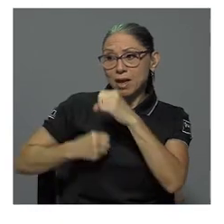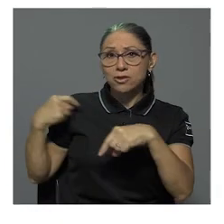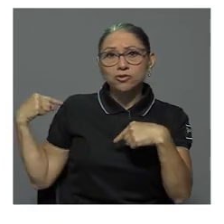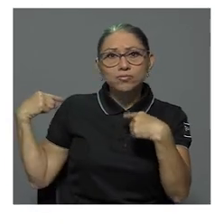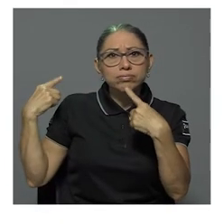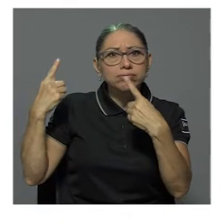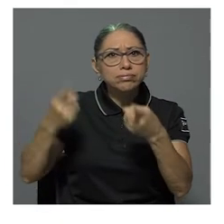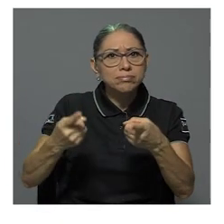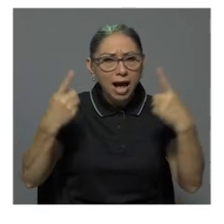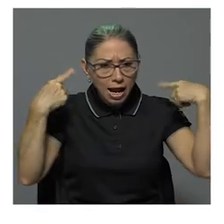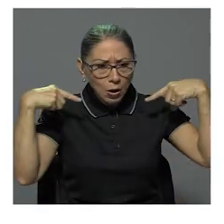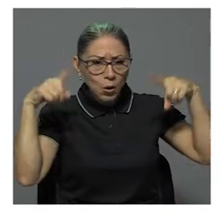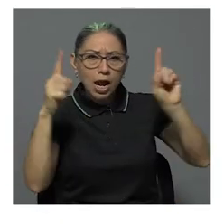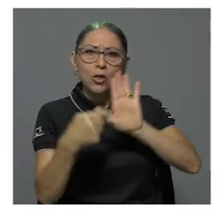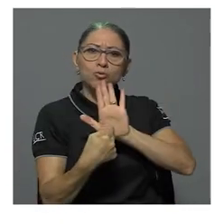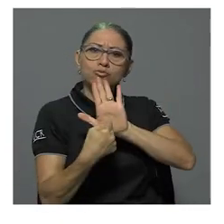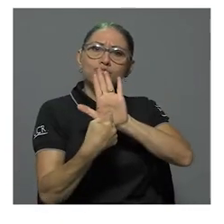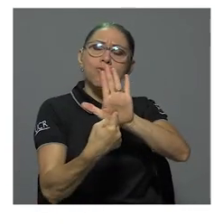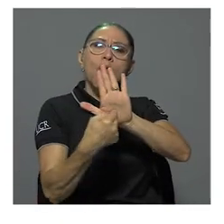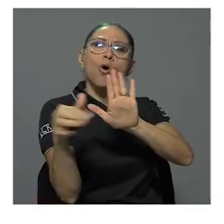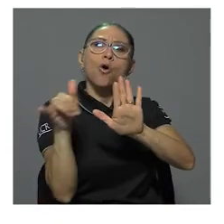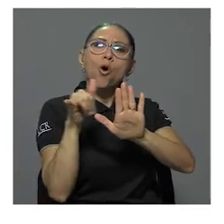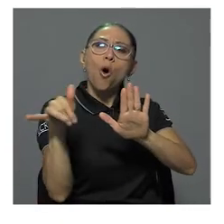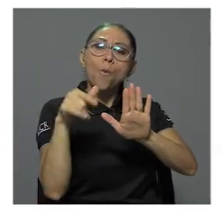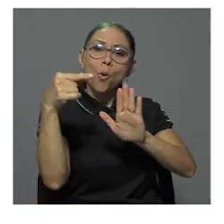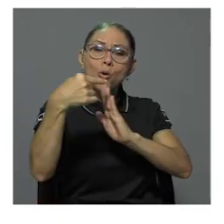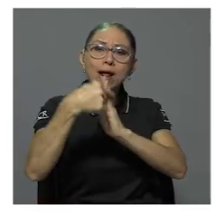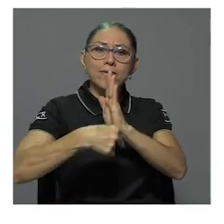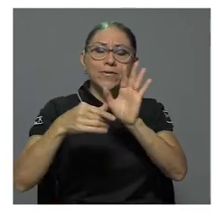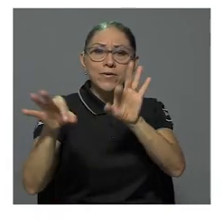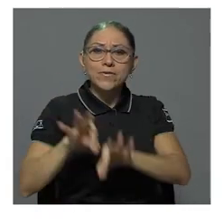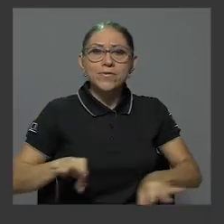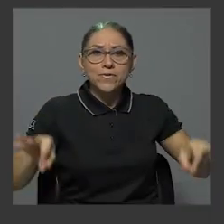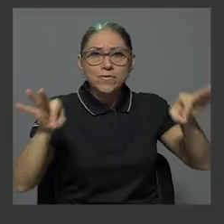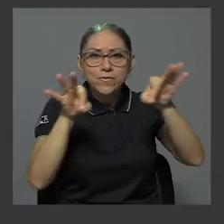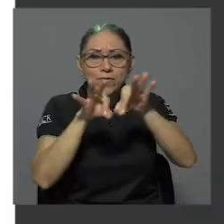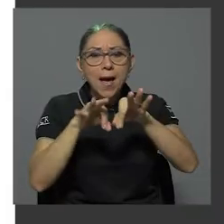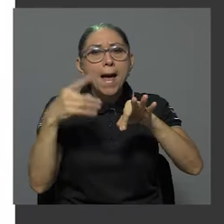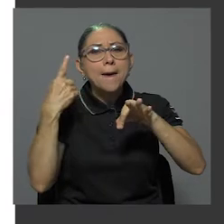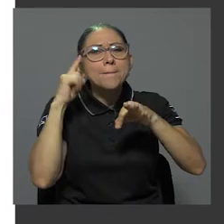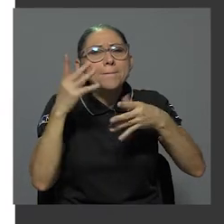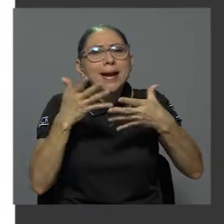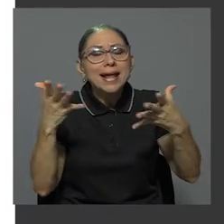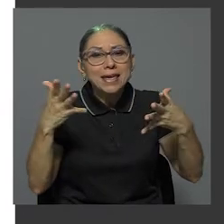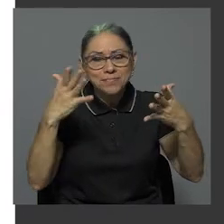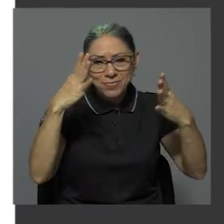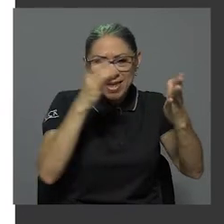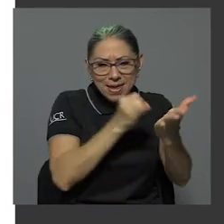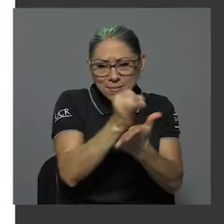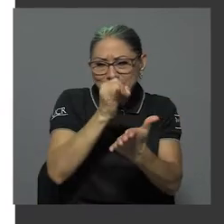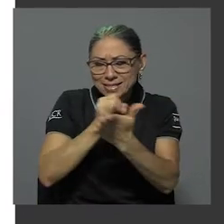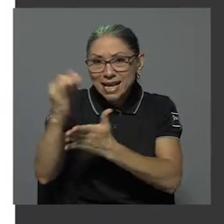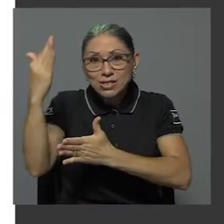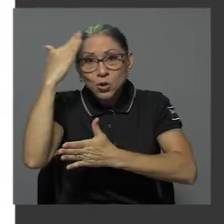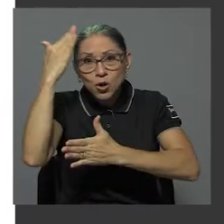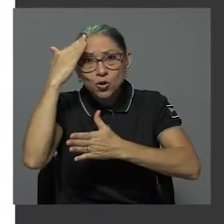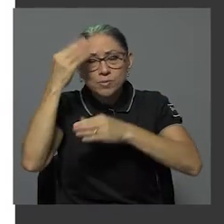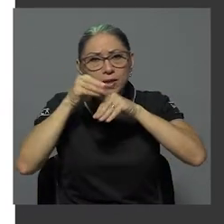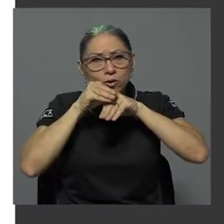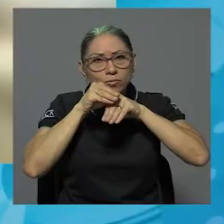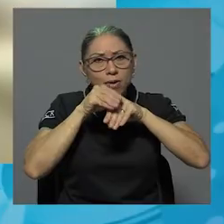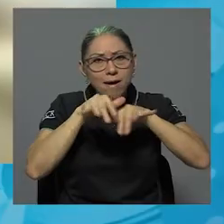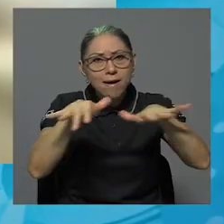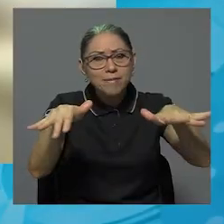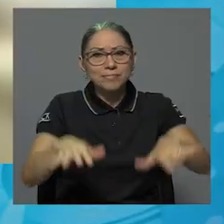ha logrado posicionarse como un espacio relevante para difundir la investigación y el conocimiento generado en esta área.